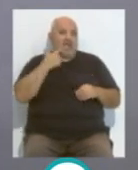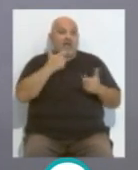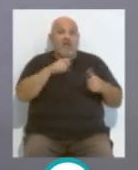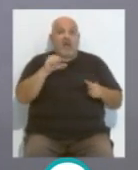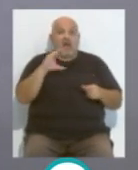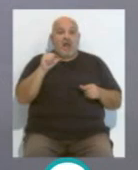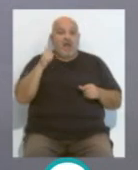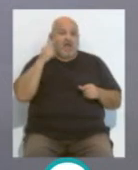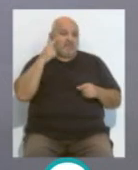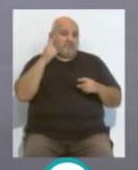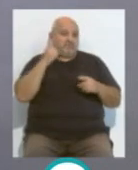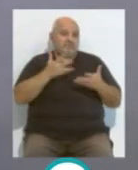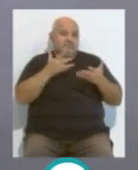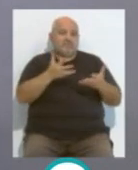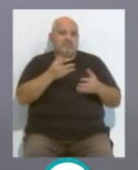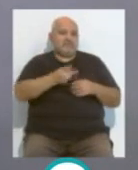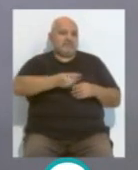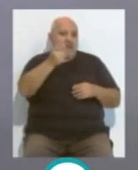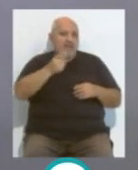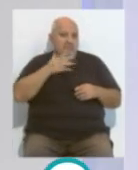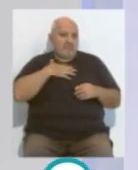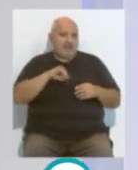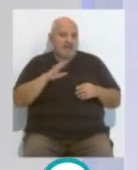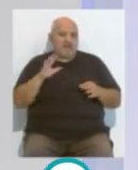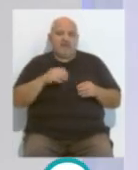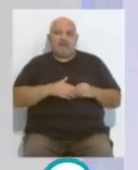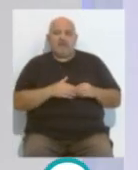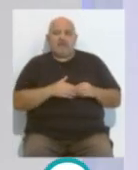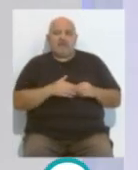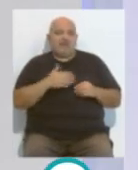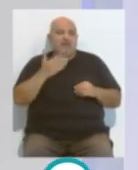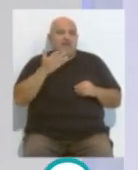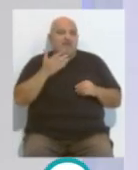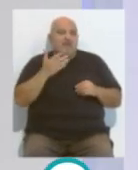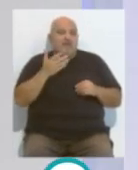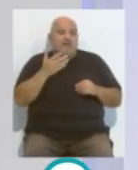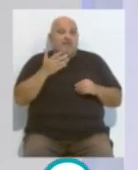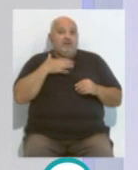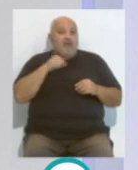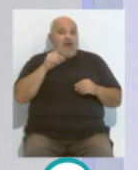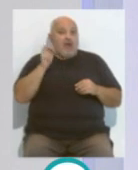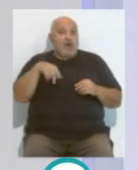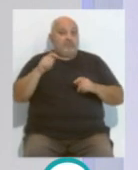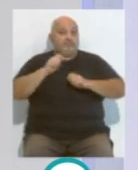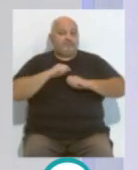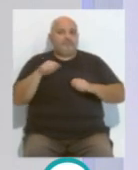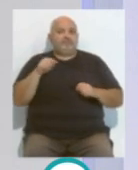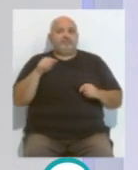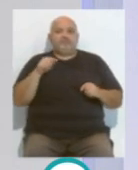Alcalá que se le ha ofrecido una salida. Pero sí, claro, que la llegada de Alarcón, pues,